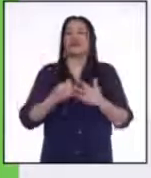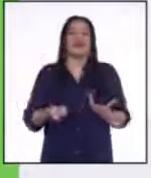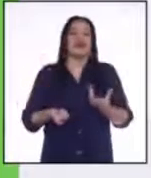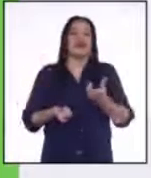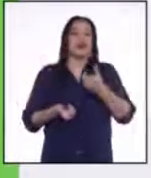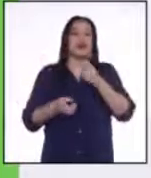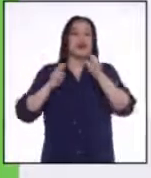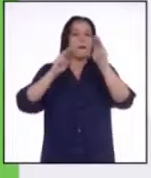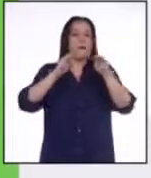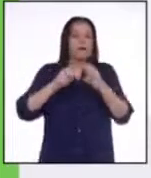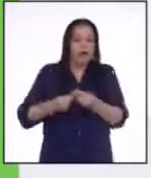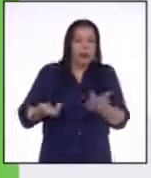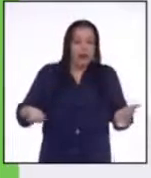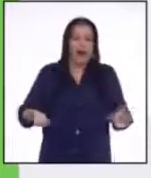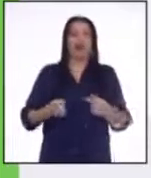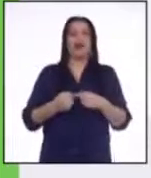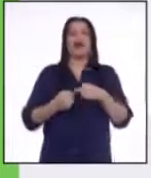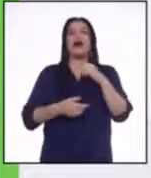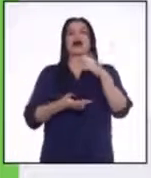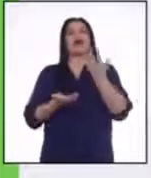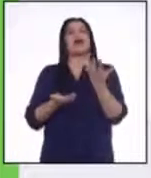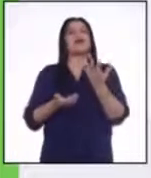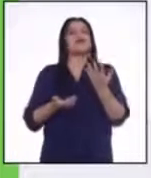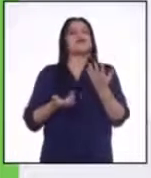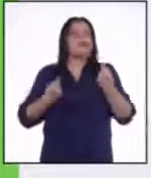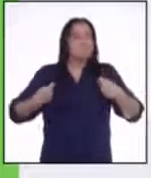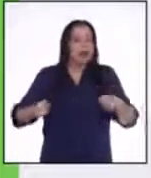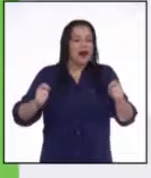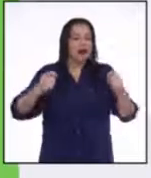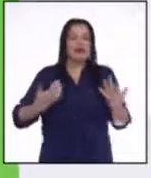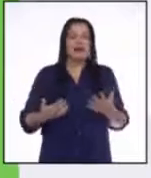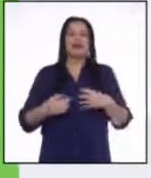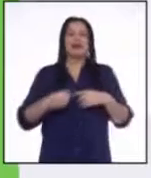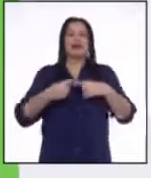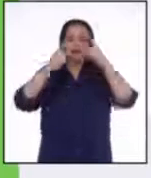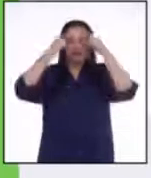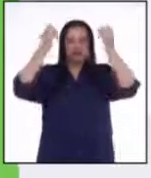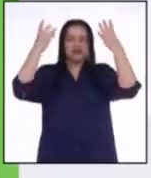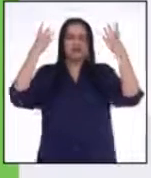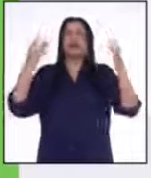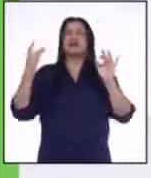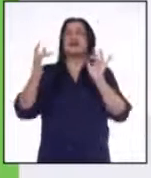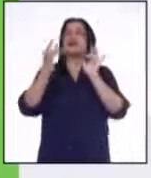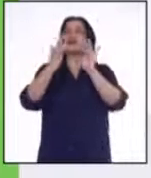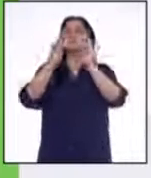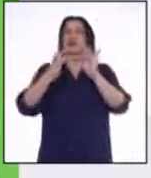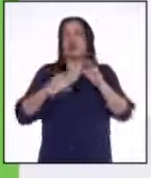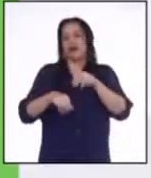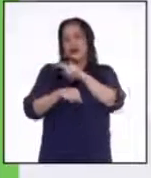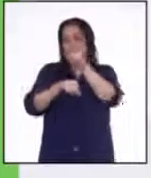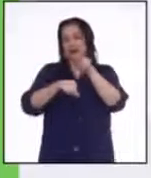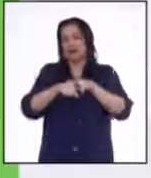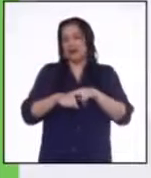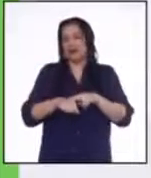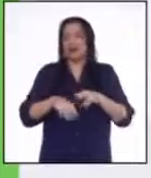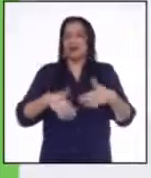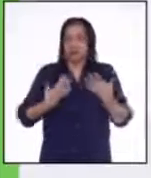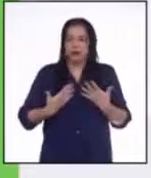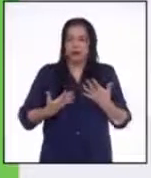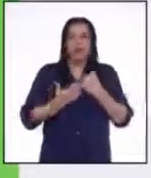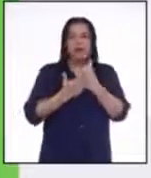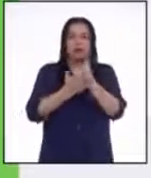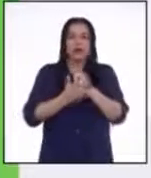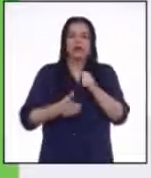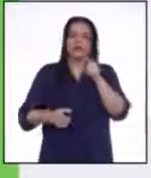desconectense un momento y vuélvanse a conectar con la naturaleza. Esa es la mejor manera que podemos hacer para ayudarla.